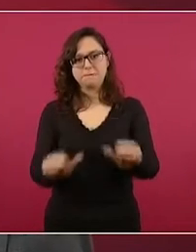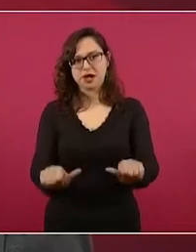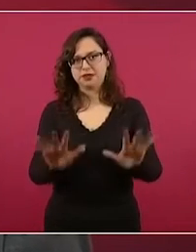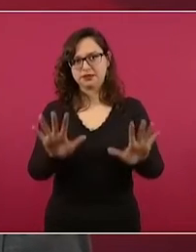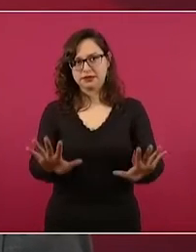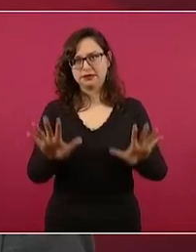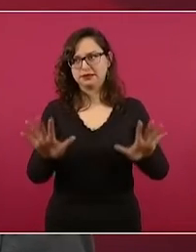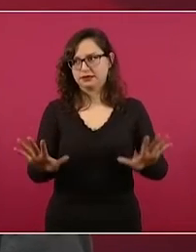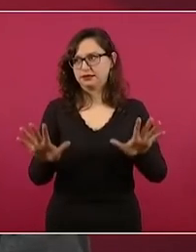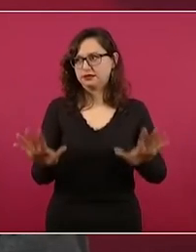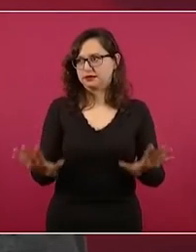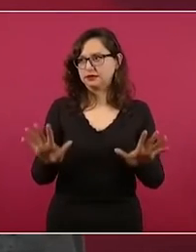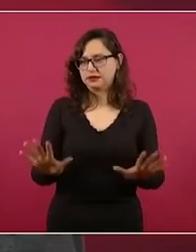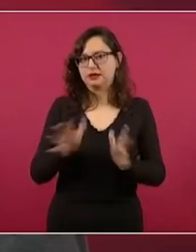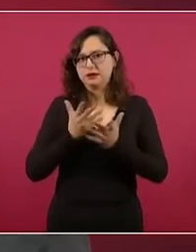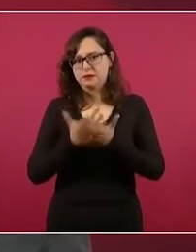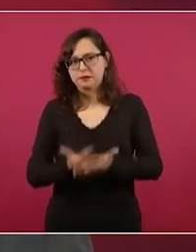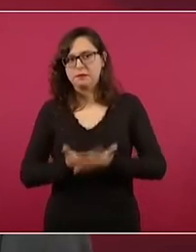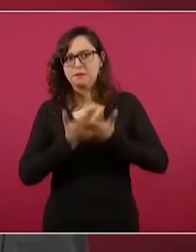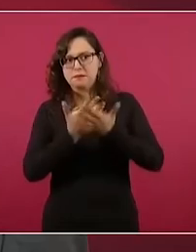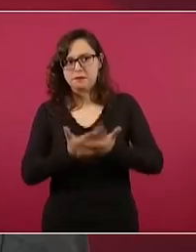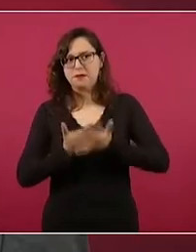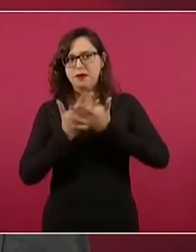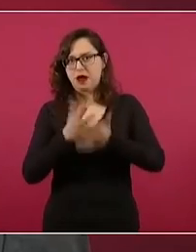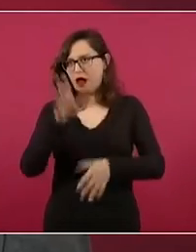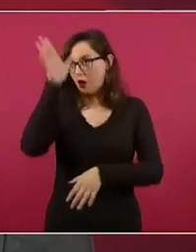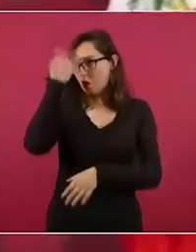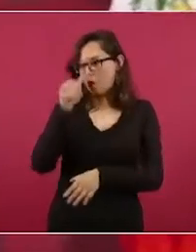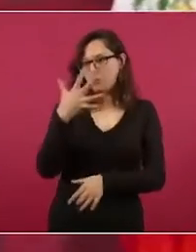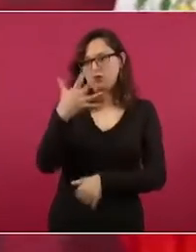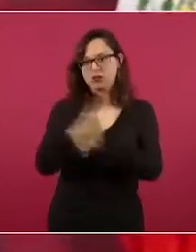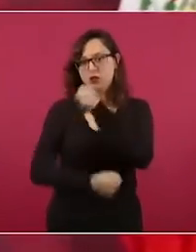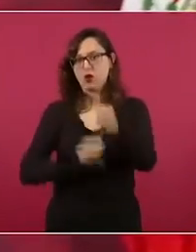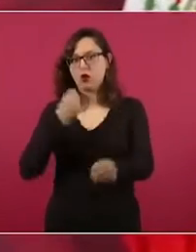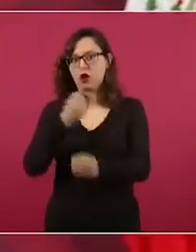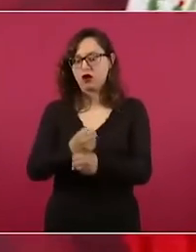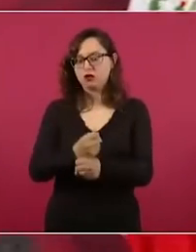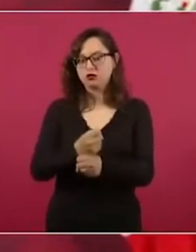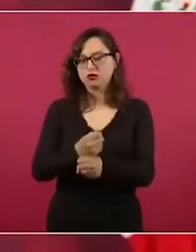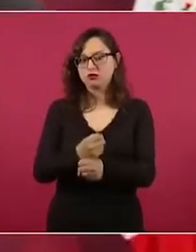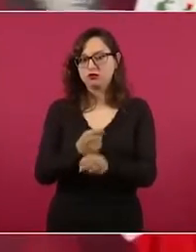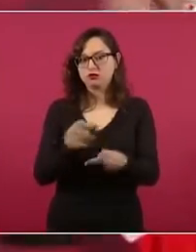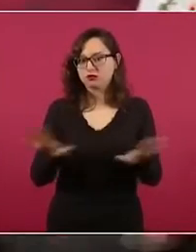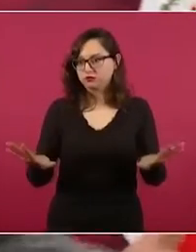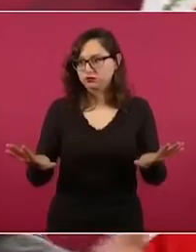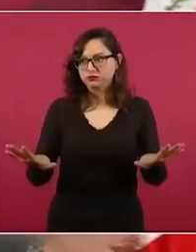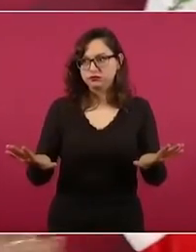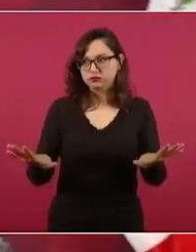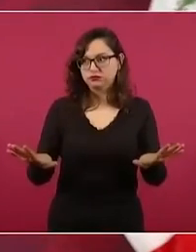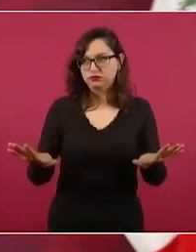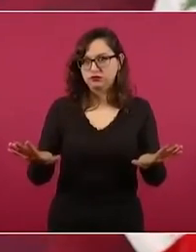crisis que afecta a los pueblos, una tregua